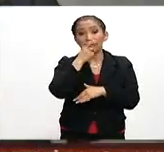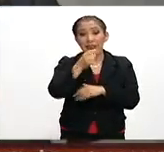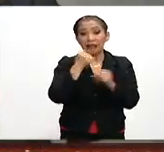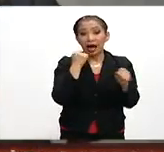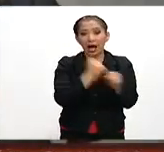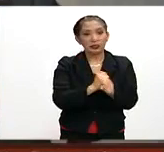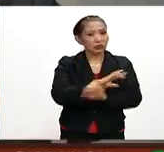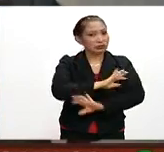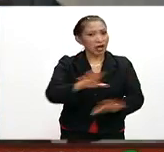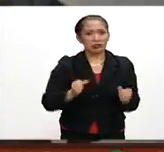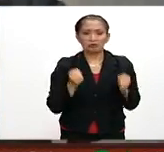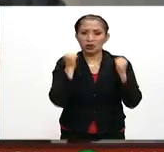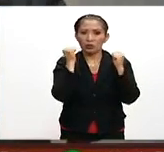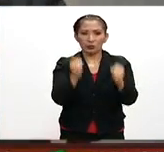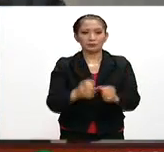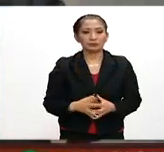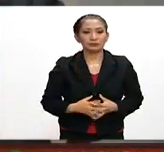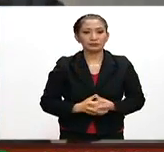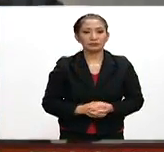escolar está garantizado.